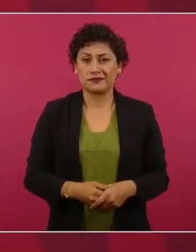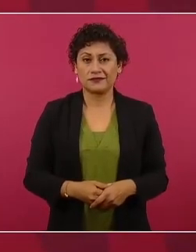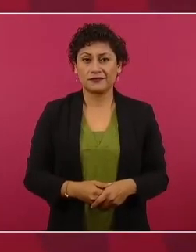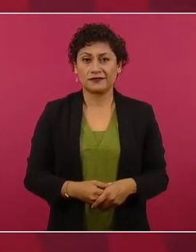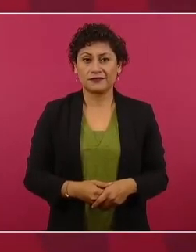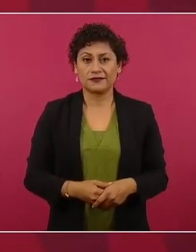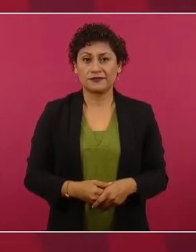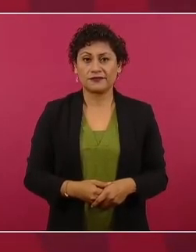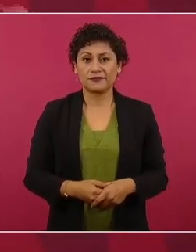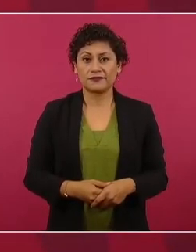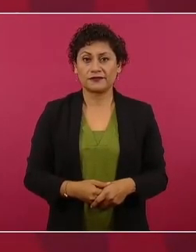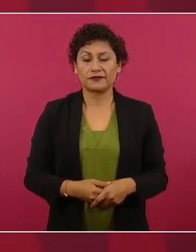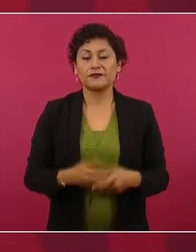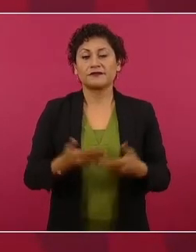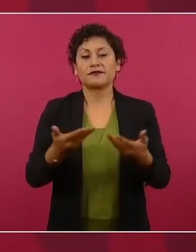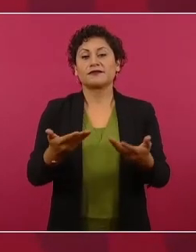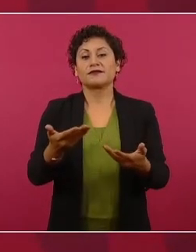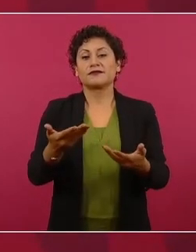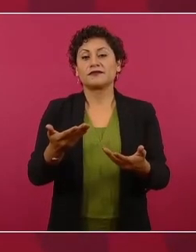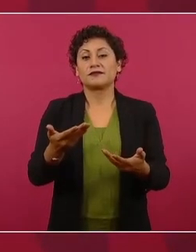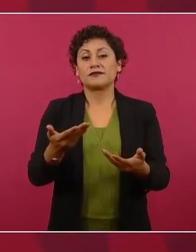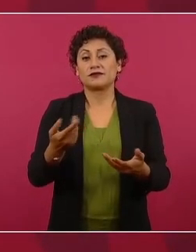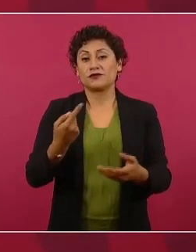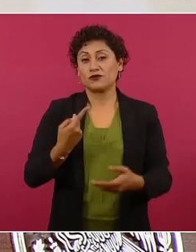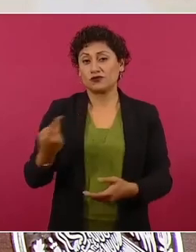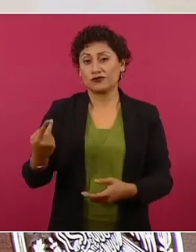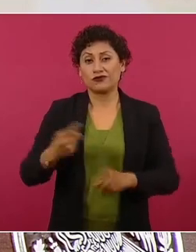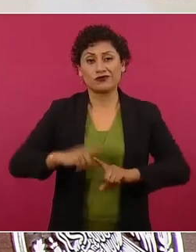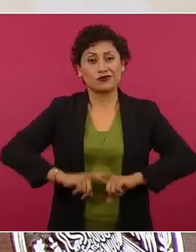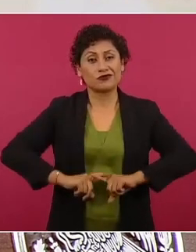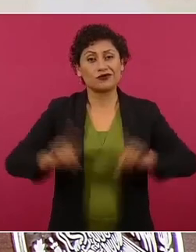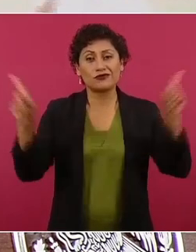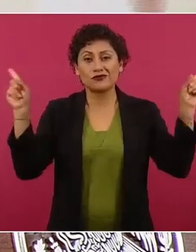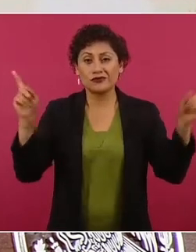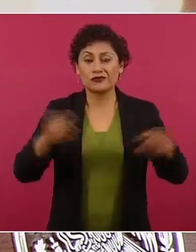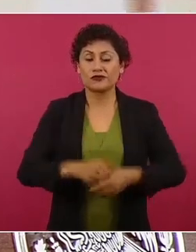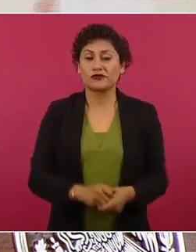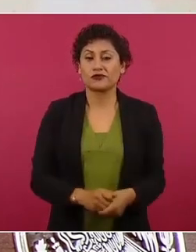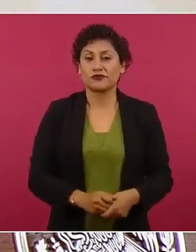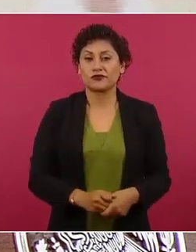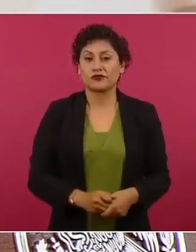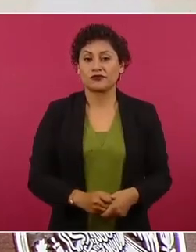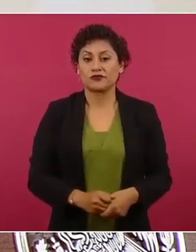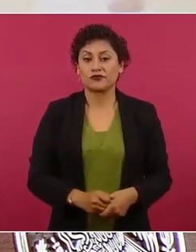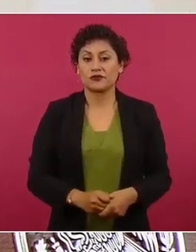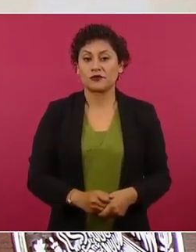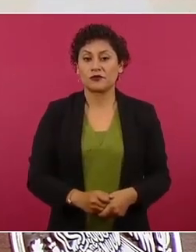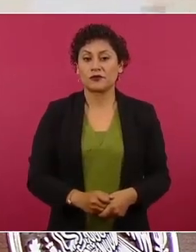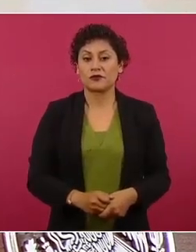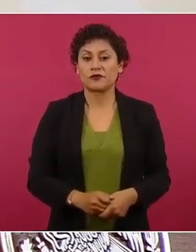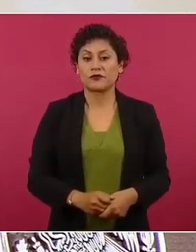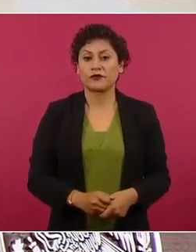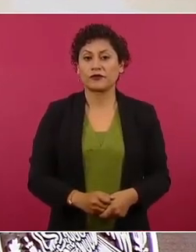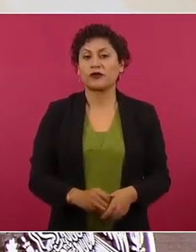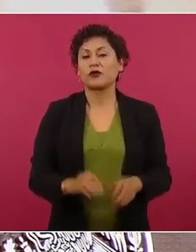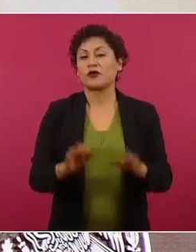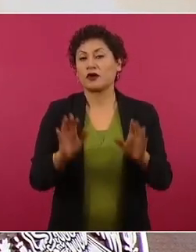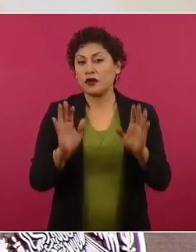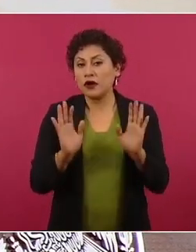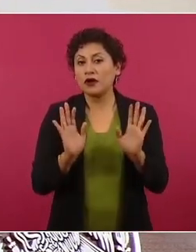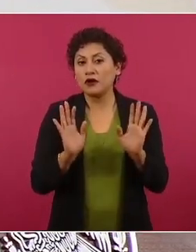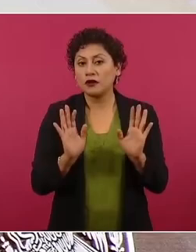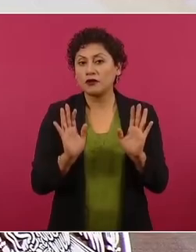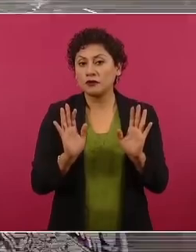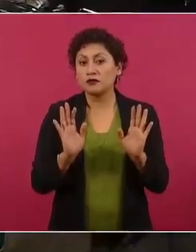Nosotros no somos iguales. Presidente, entonces no todo… es… Ah, puede ser que sí sea